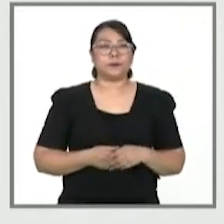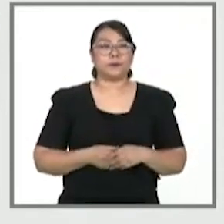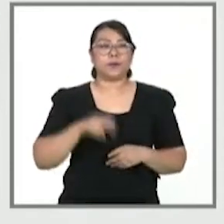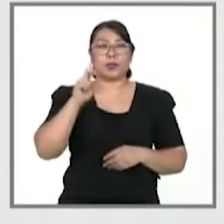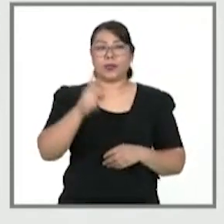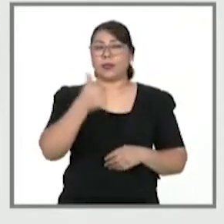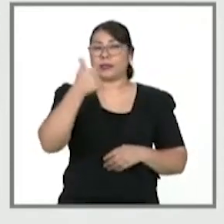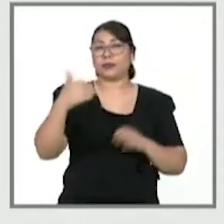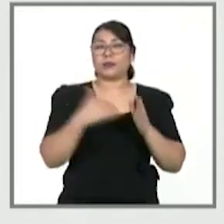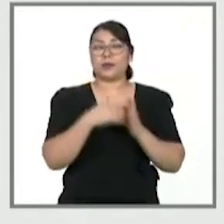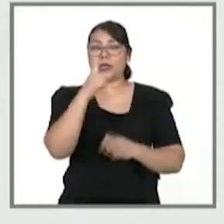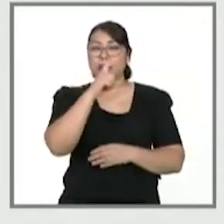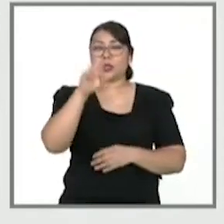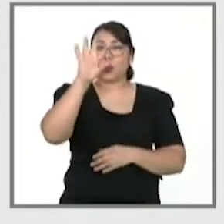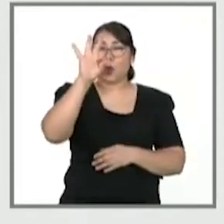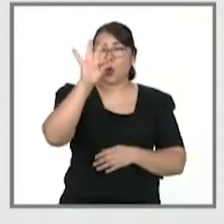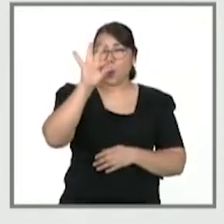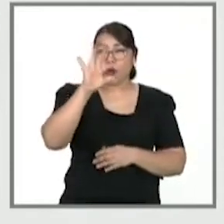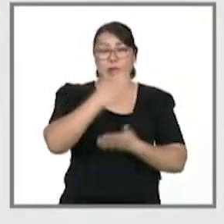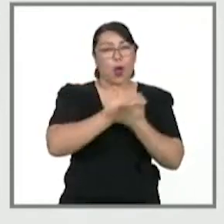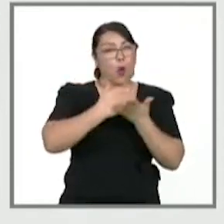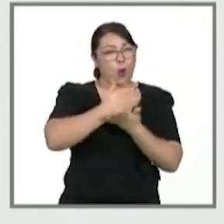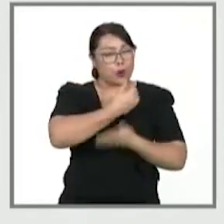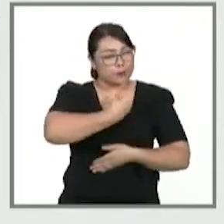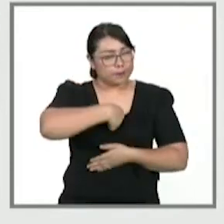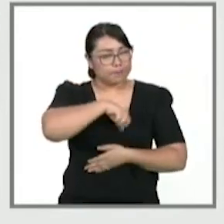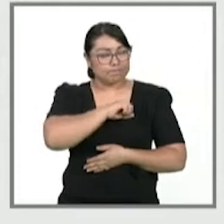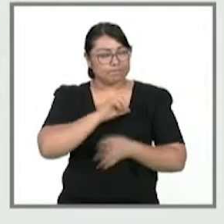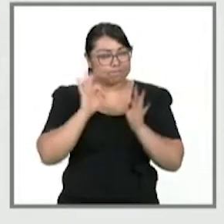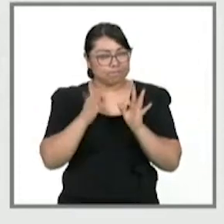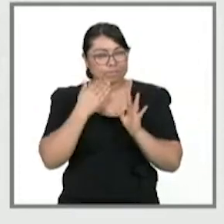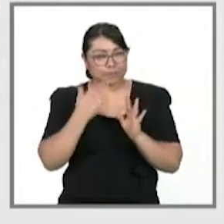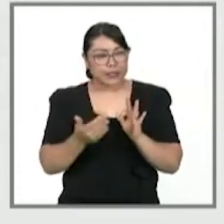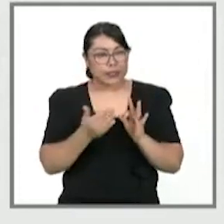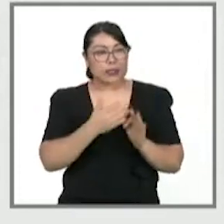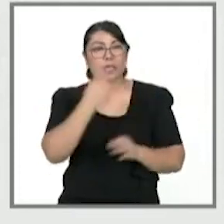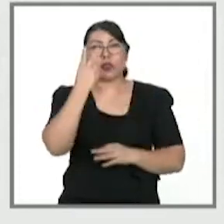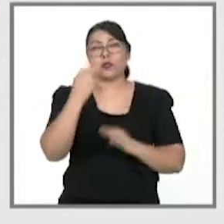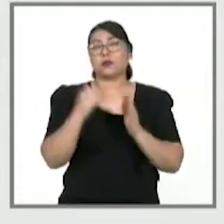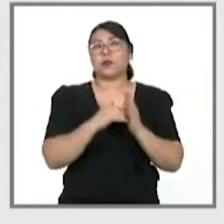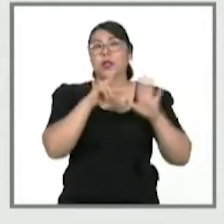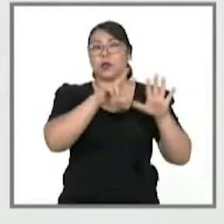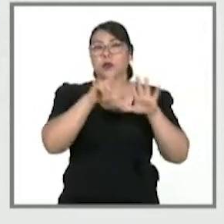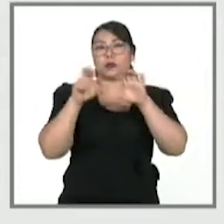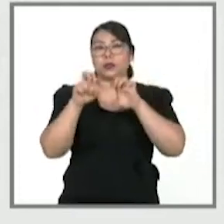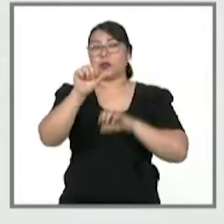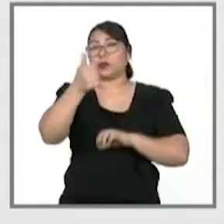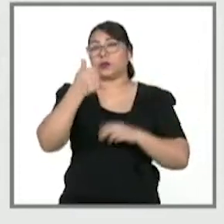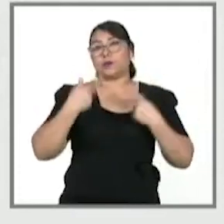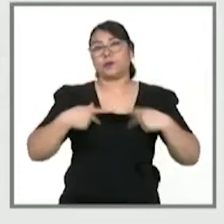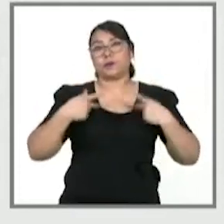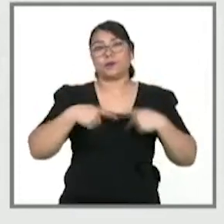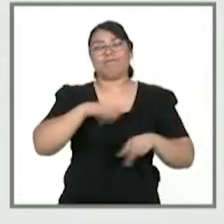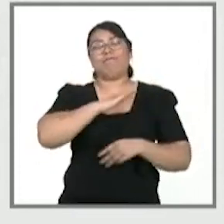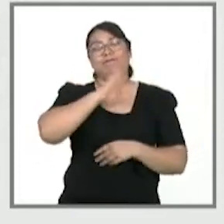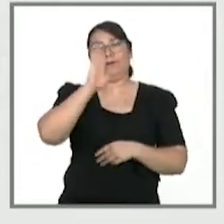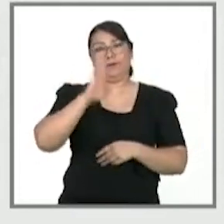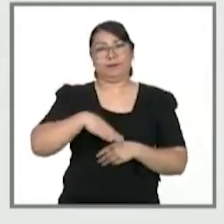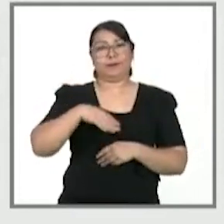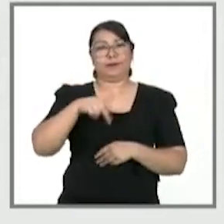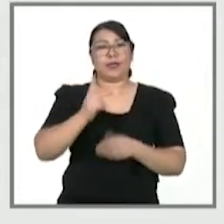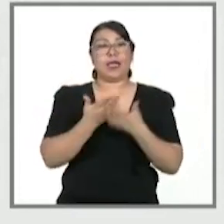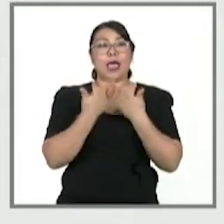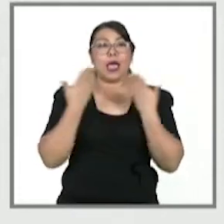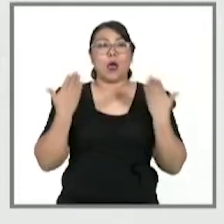36.140 recuperados, lamentablemente 2.811 defunciones y actualmente